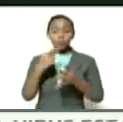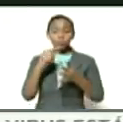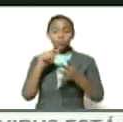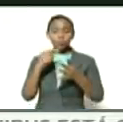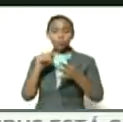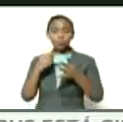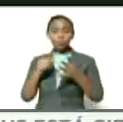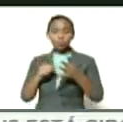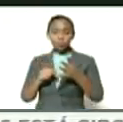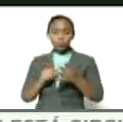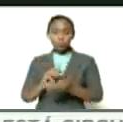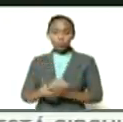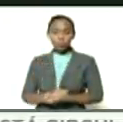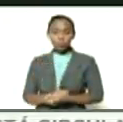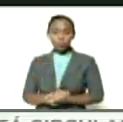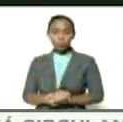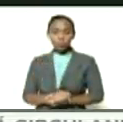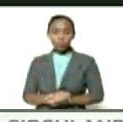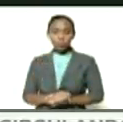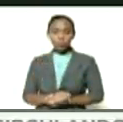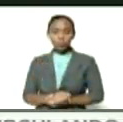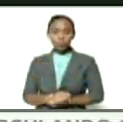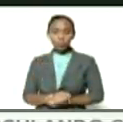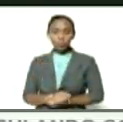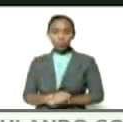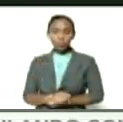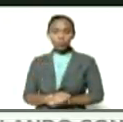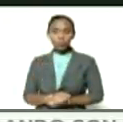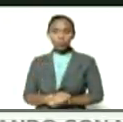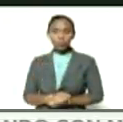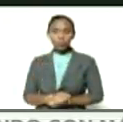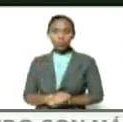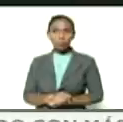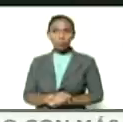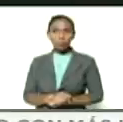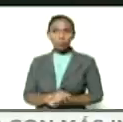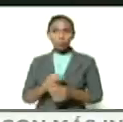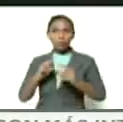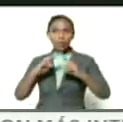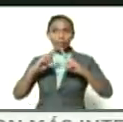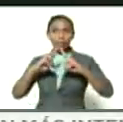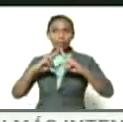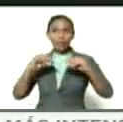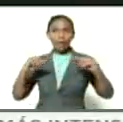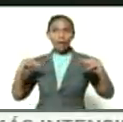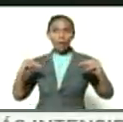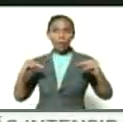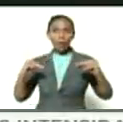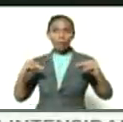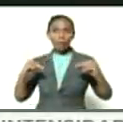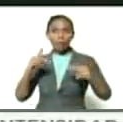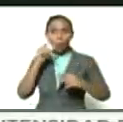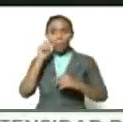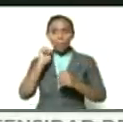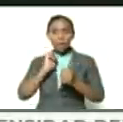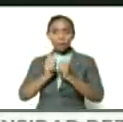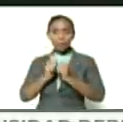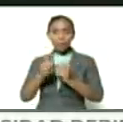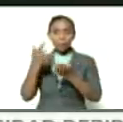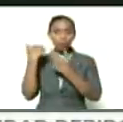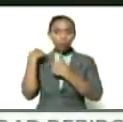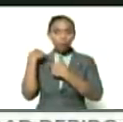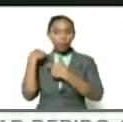Estefano Orsin Nicaragua por allá Pedro Infante Sara